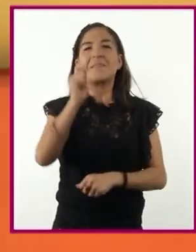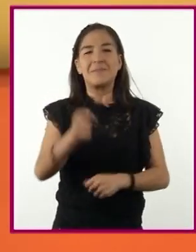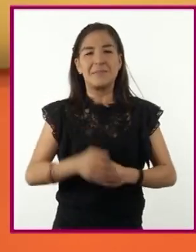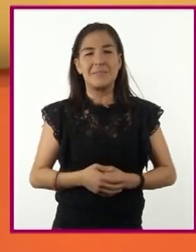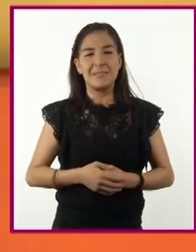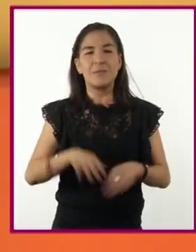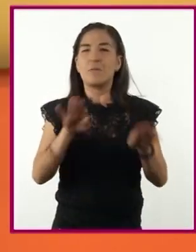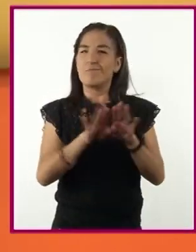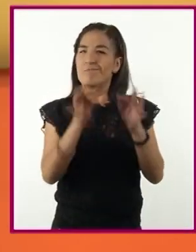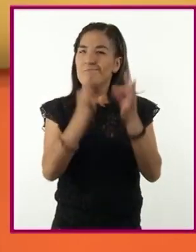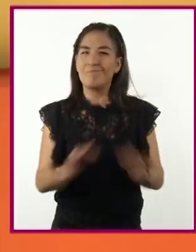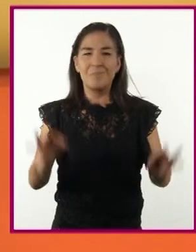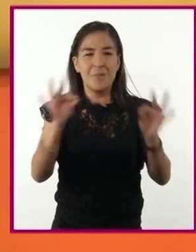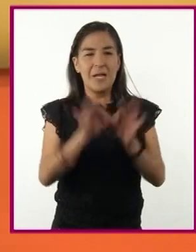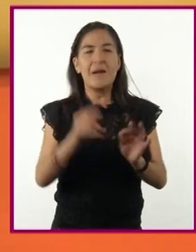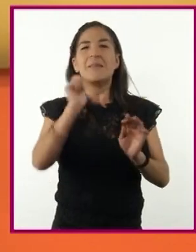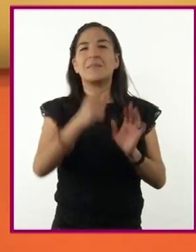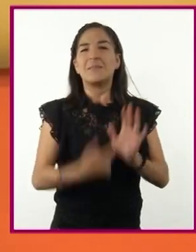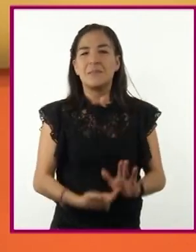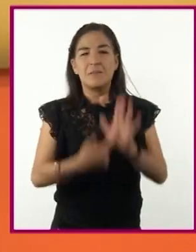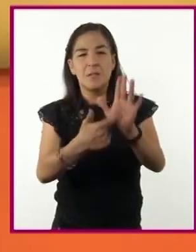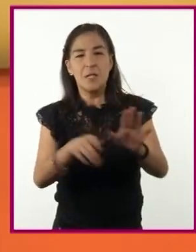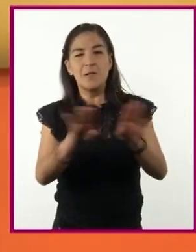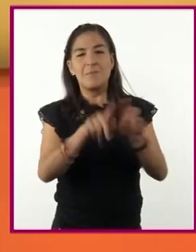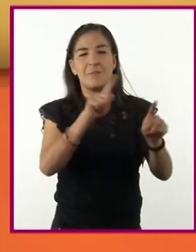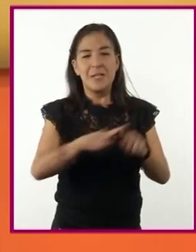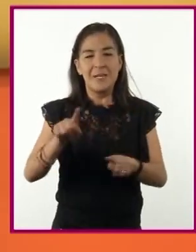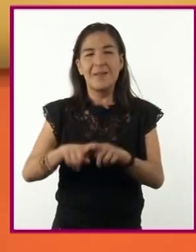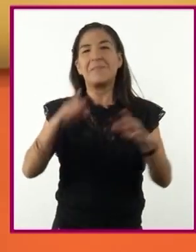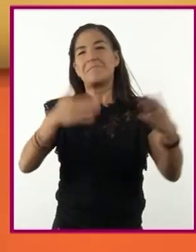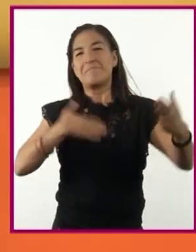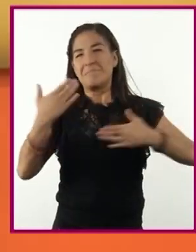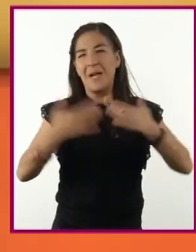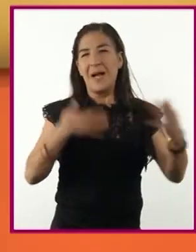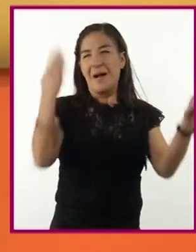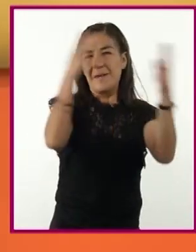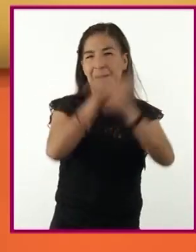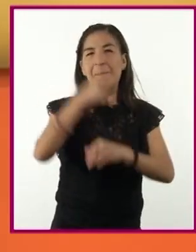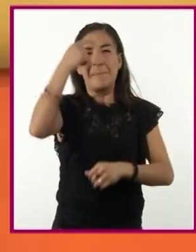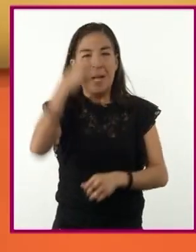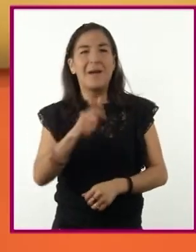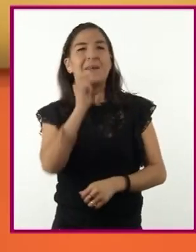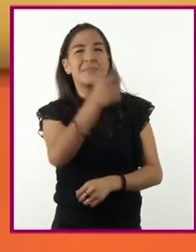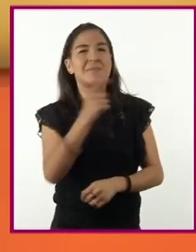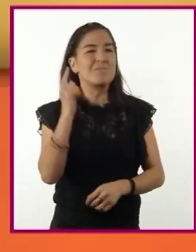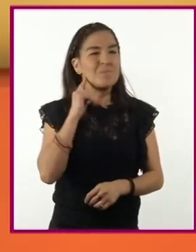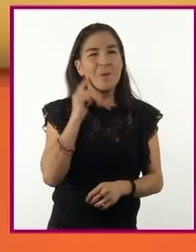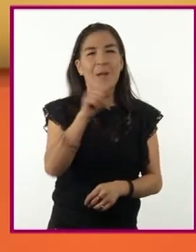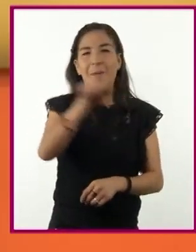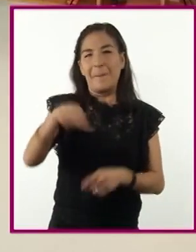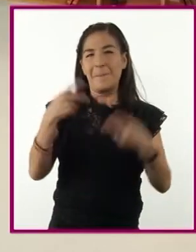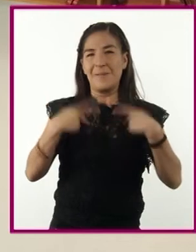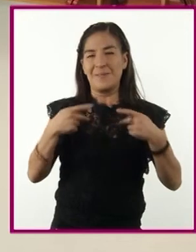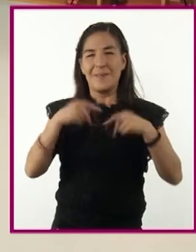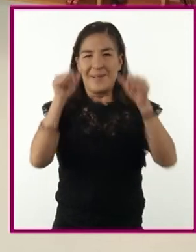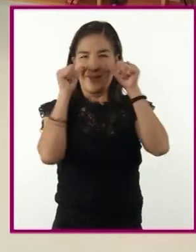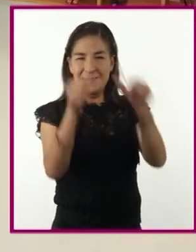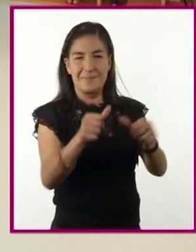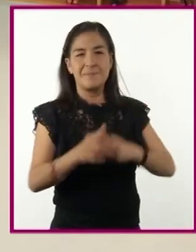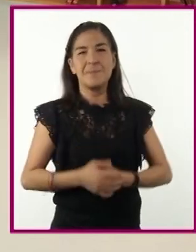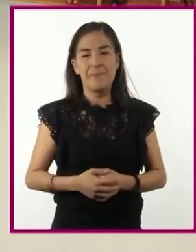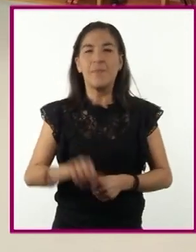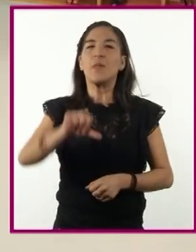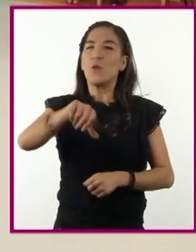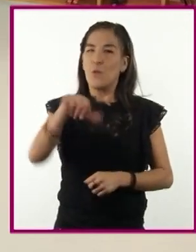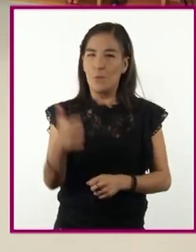imprescindible presentar los contenidos de forma entretenida para poder captar la atención del oyente. Por